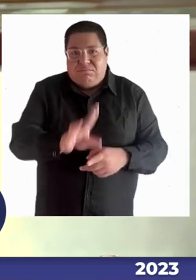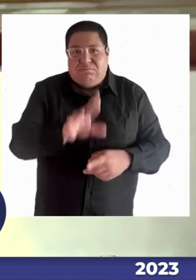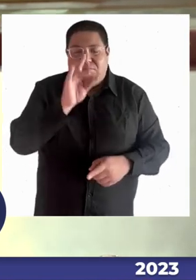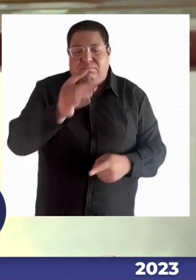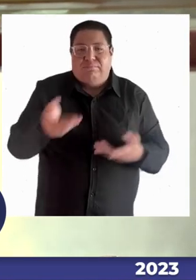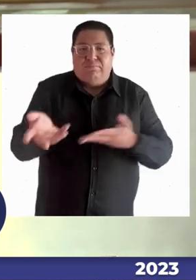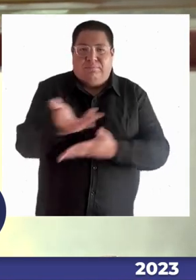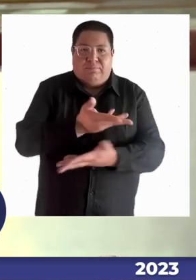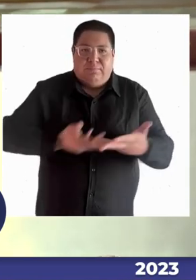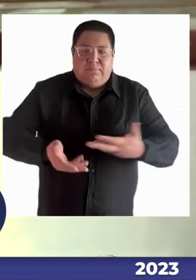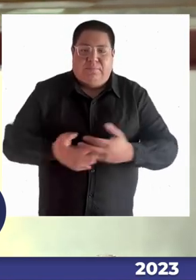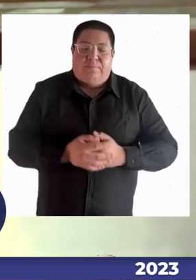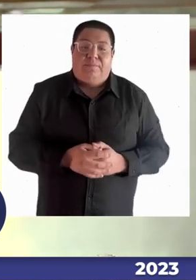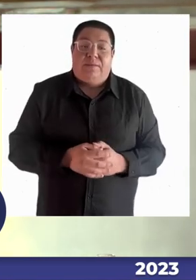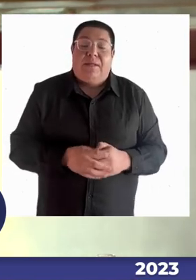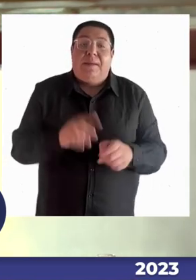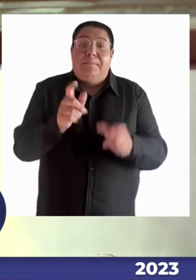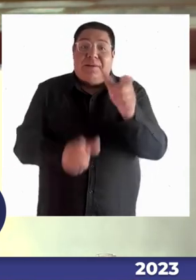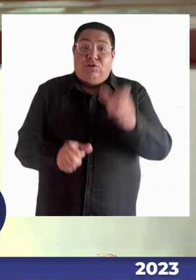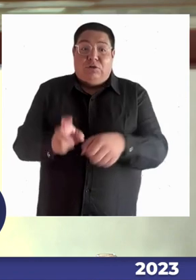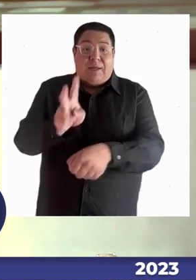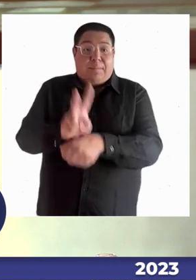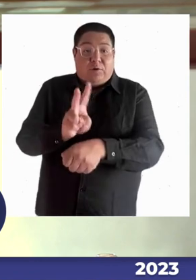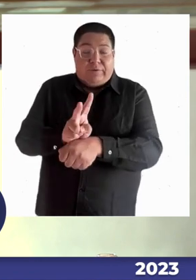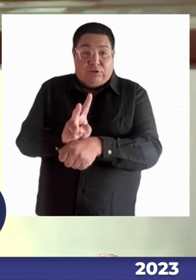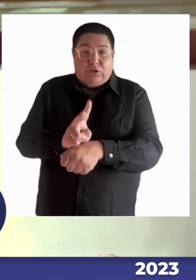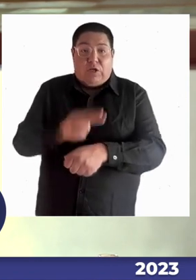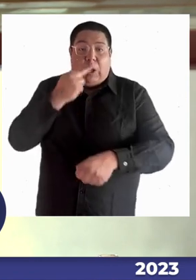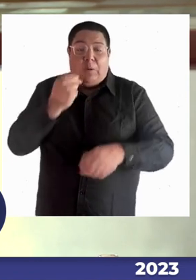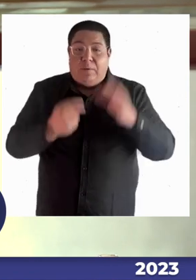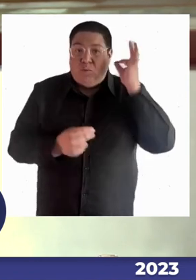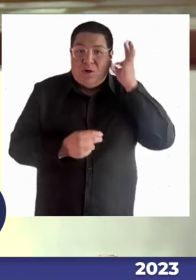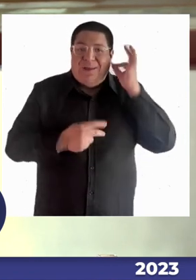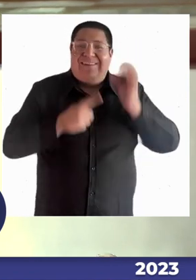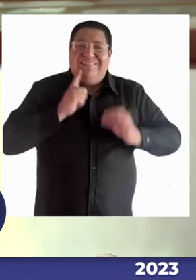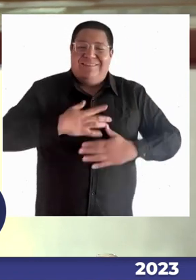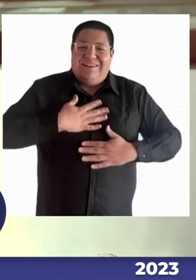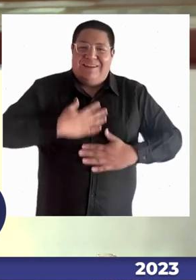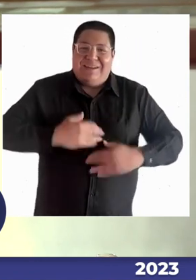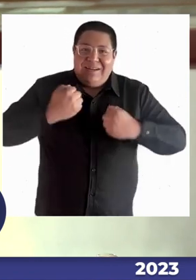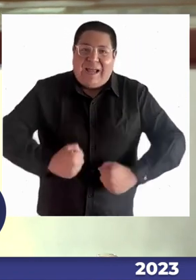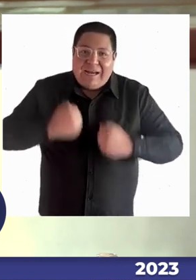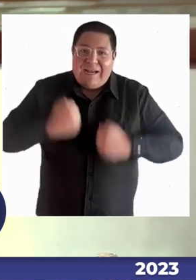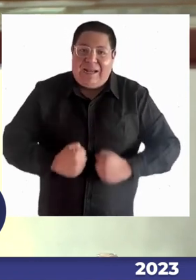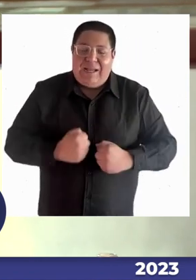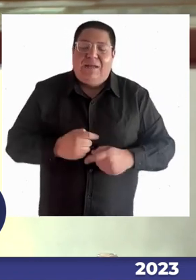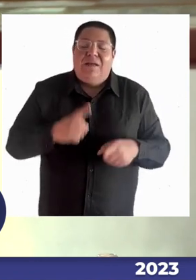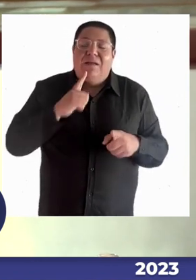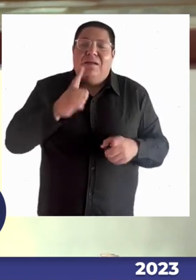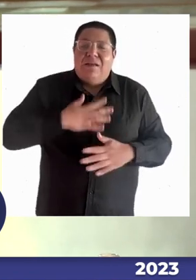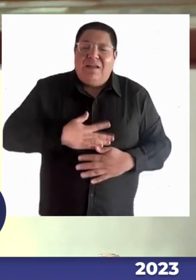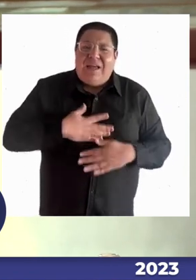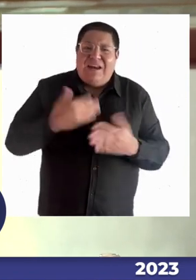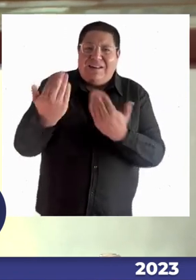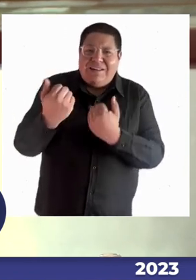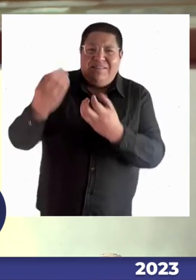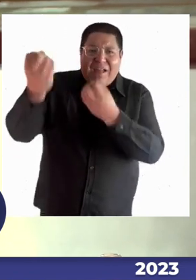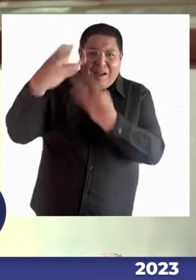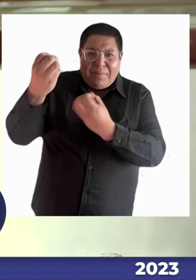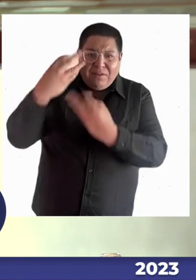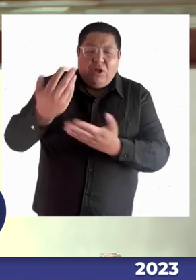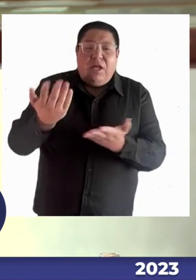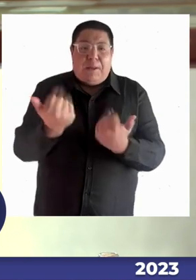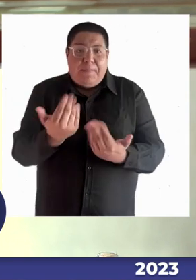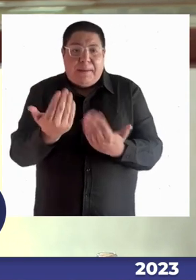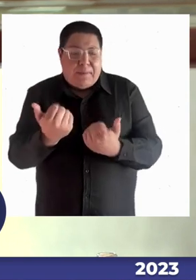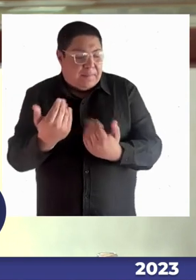solamente acompañar en su proceso de educación, sino que además tener la capacidad no de diagnosticar, sino que de percibir que en el aula quizás